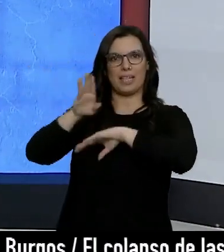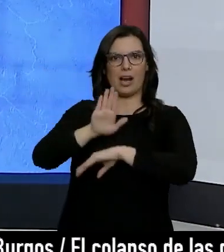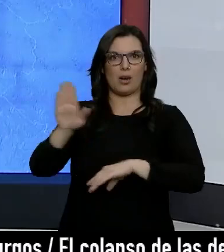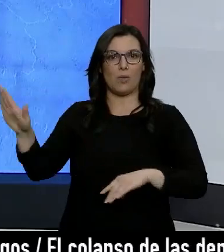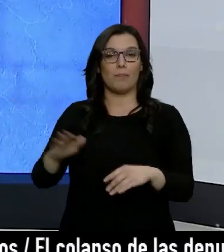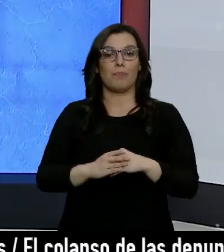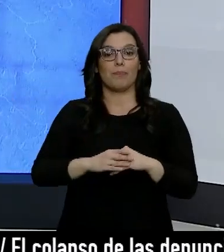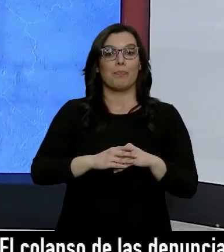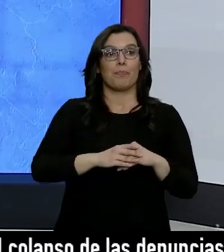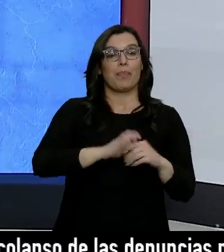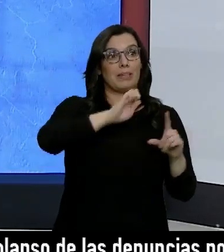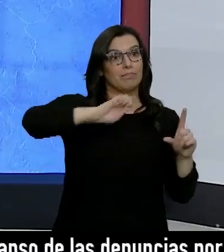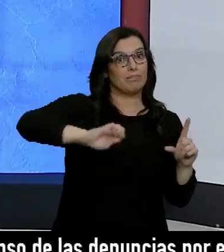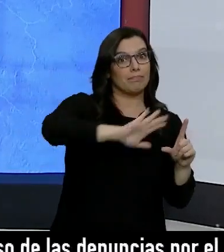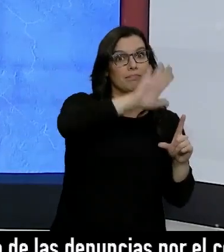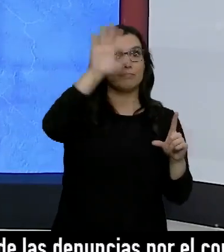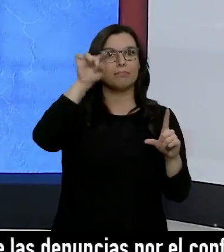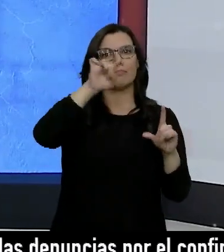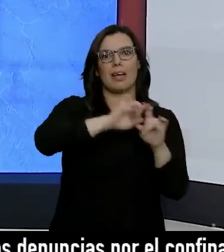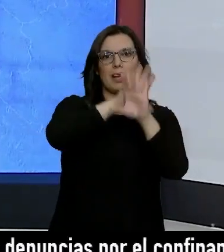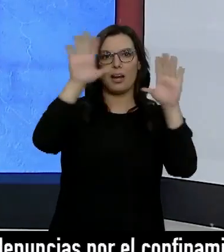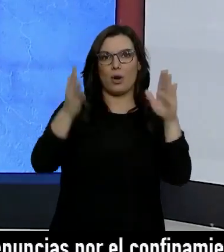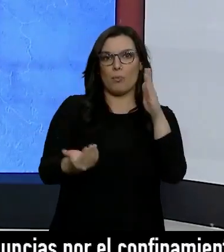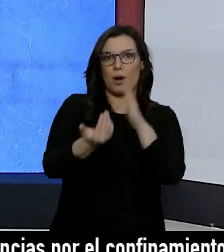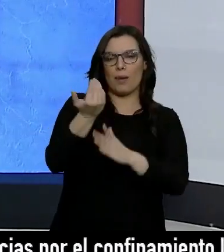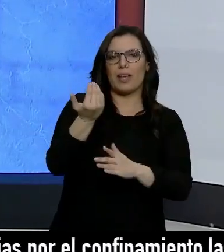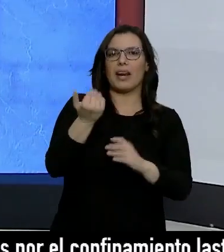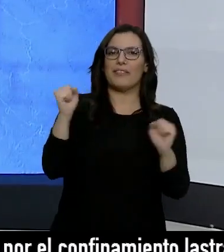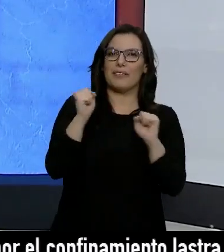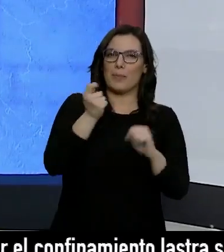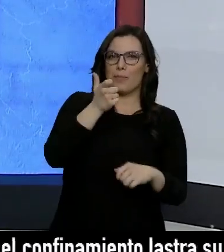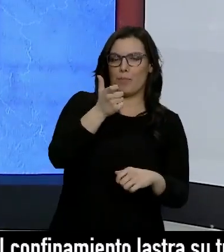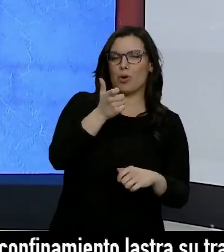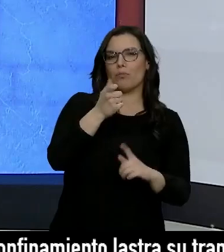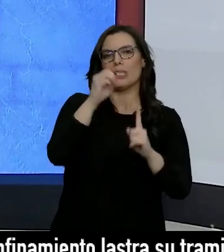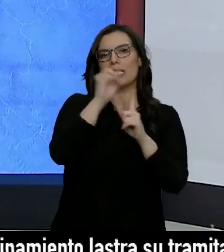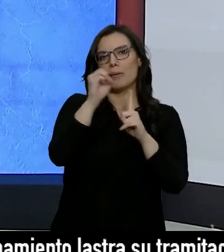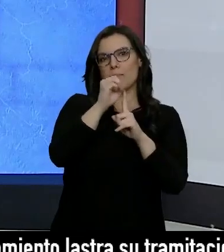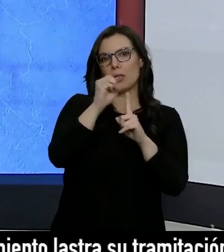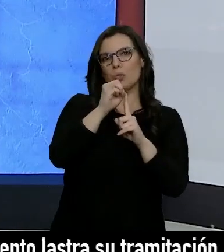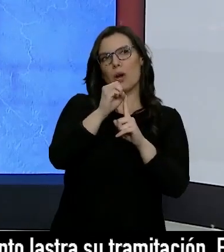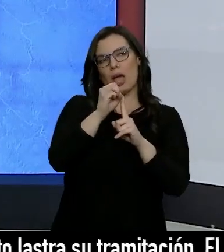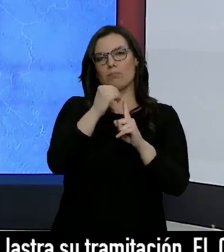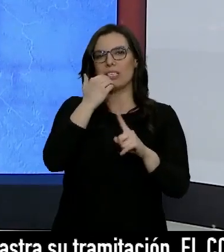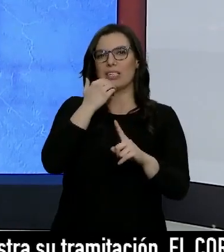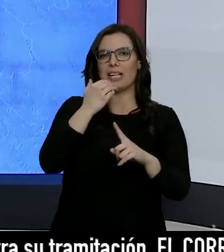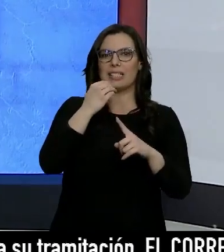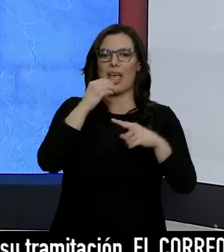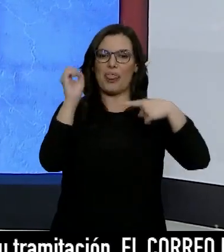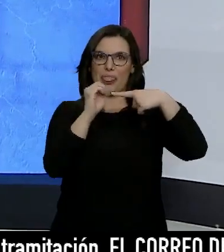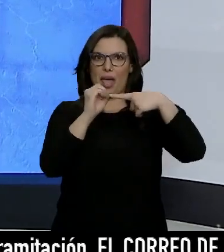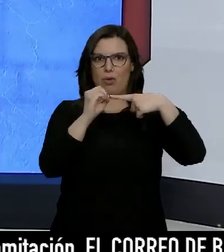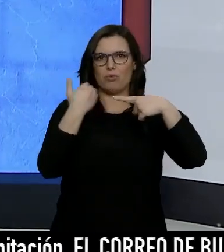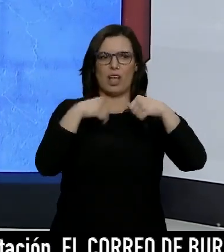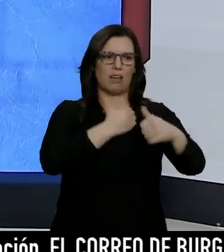peninsular. Y en el resto ya se van abriendo claros. Hemos amanecido con algo más de frío, eso sí, temperaturas que se han acercado a los 0 grados tras varios